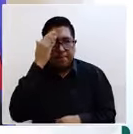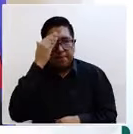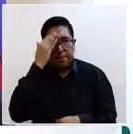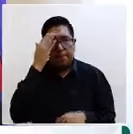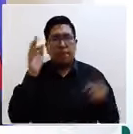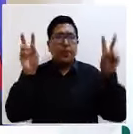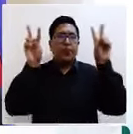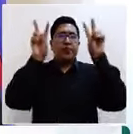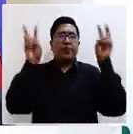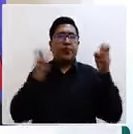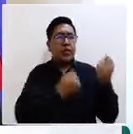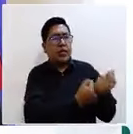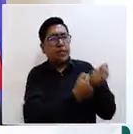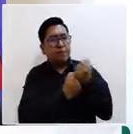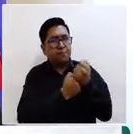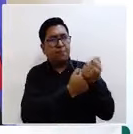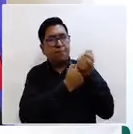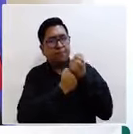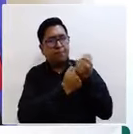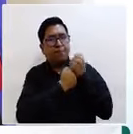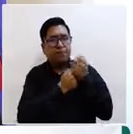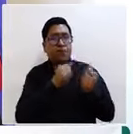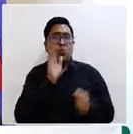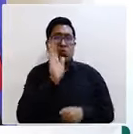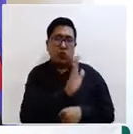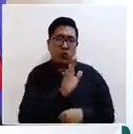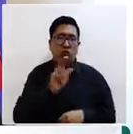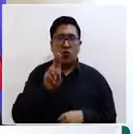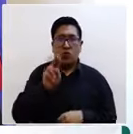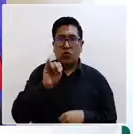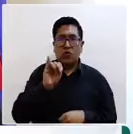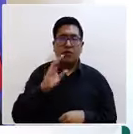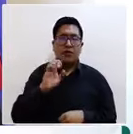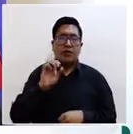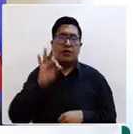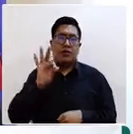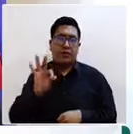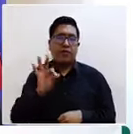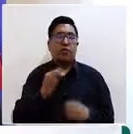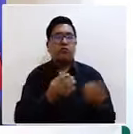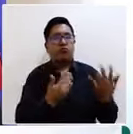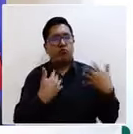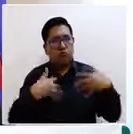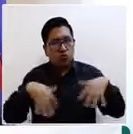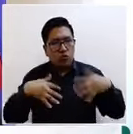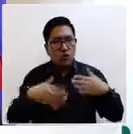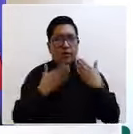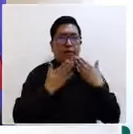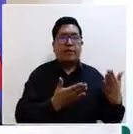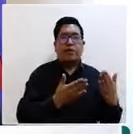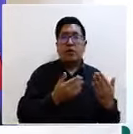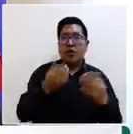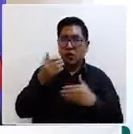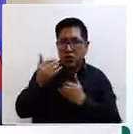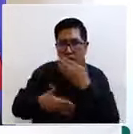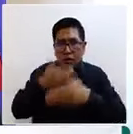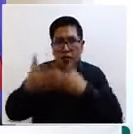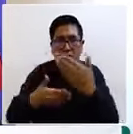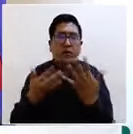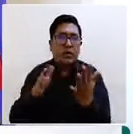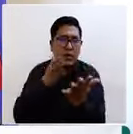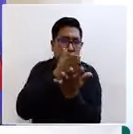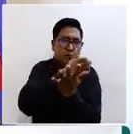apoyo que nos ha brindado UNICEF, tan importante es que hemos podido nosotros construir cinco rutas de